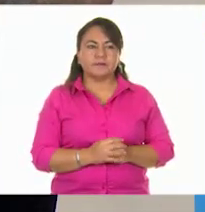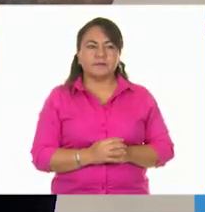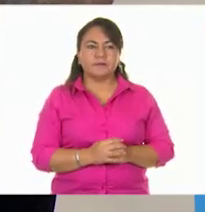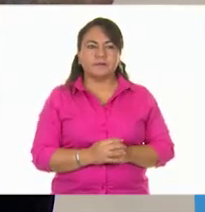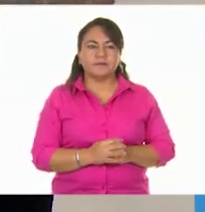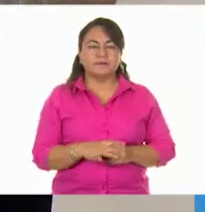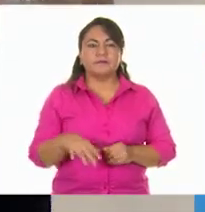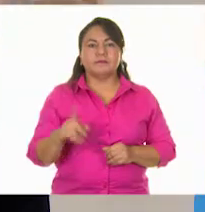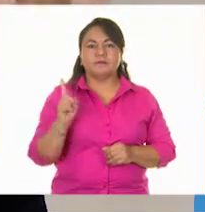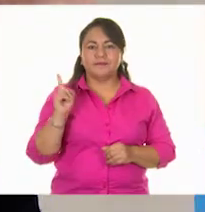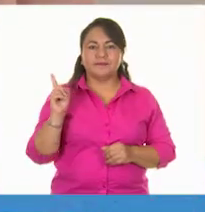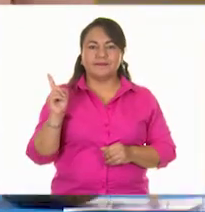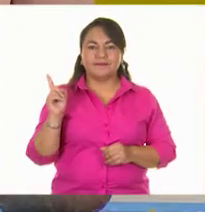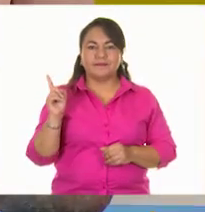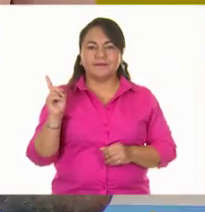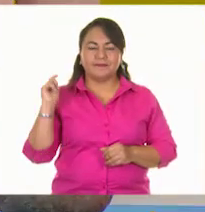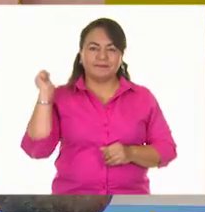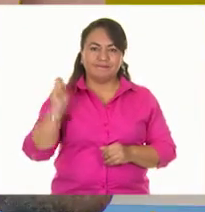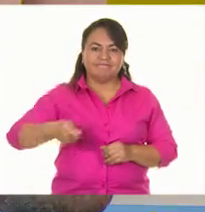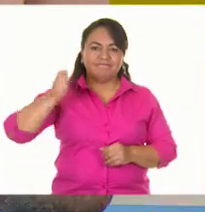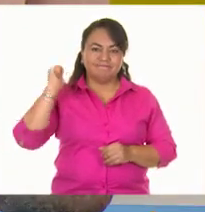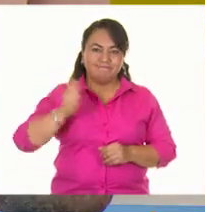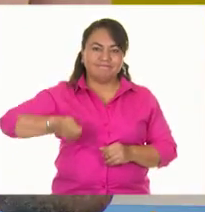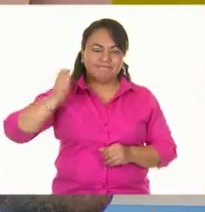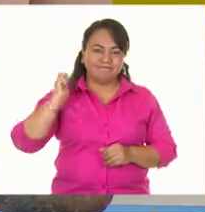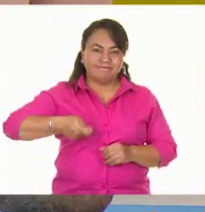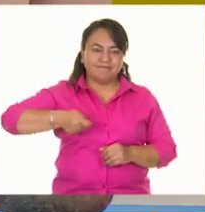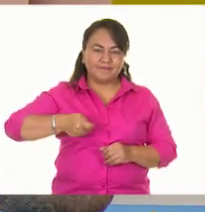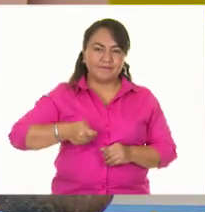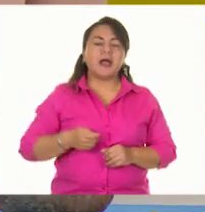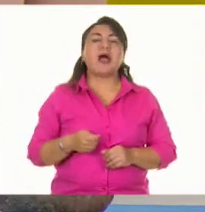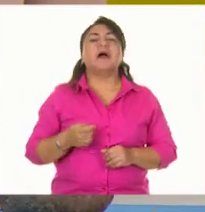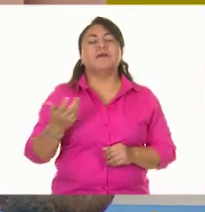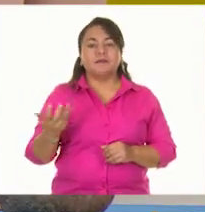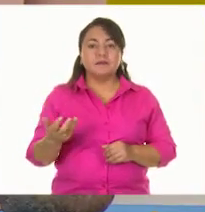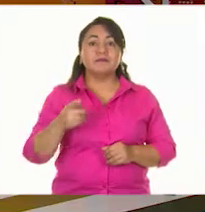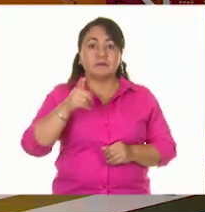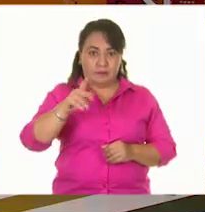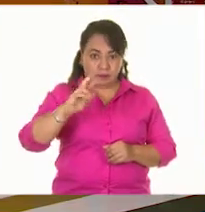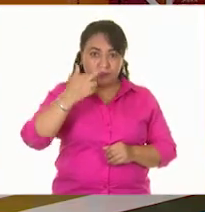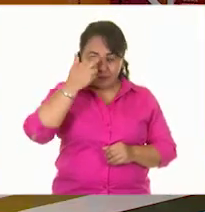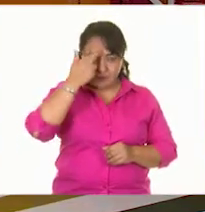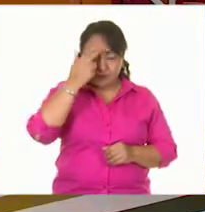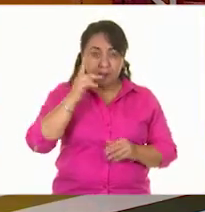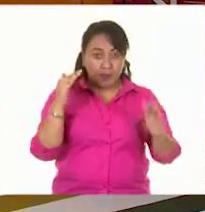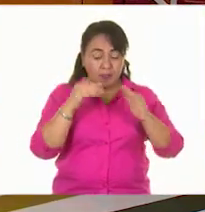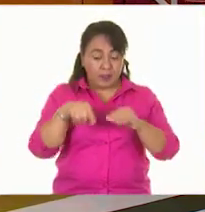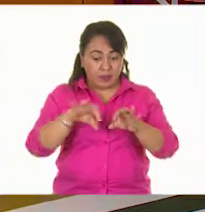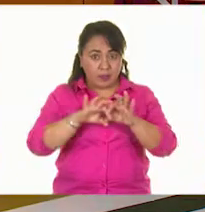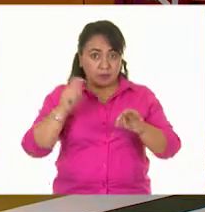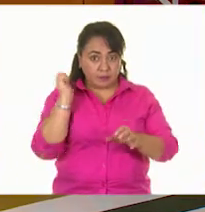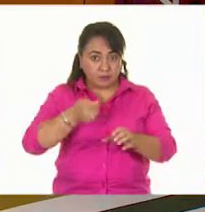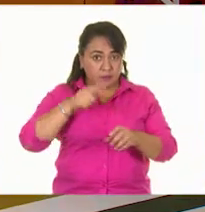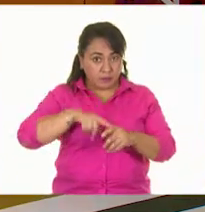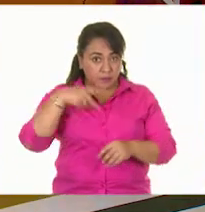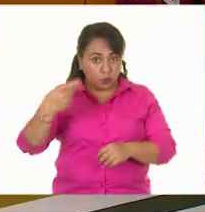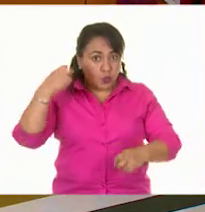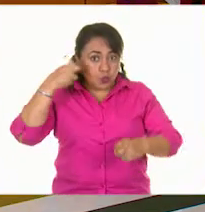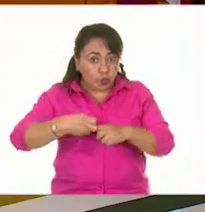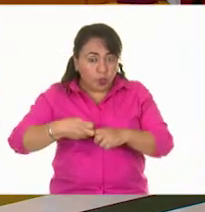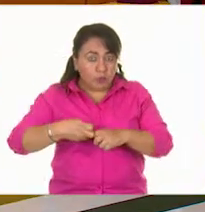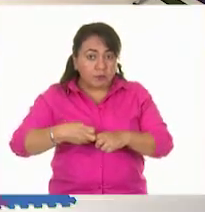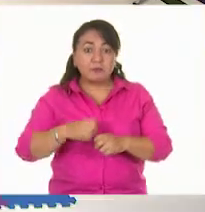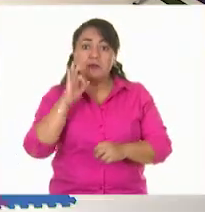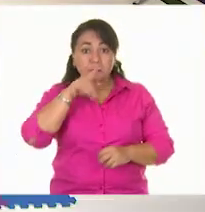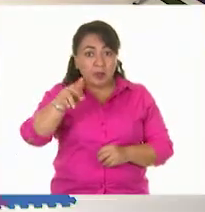Voy a escoger el martillo. Muy bien. ¿Ustedes en casa creen que el martillo es un sólido? Sí. Si creen